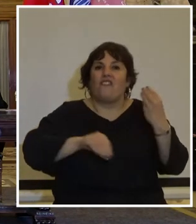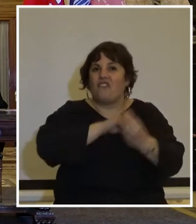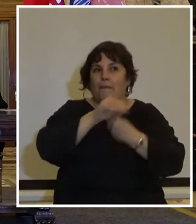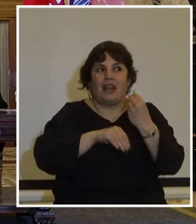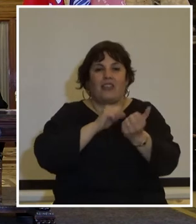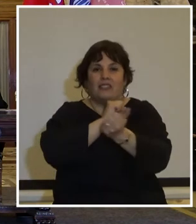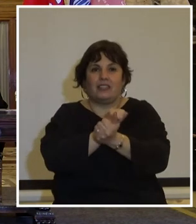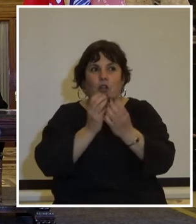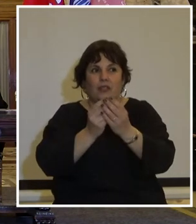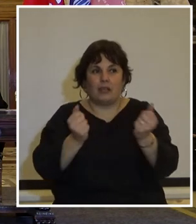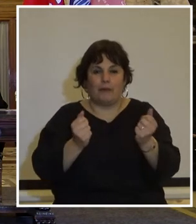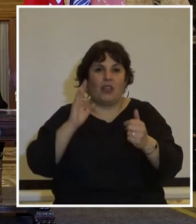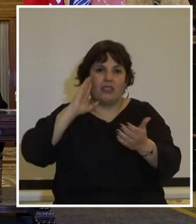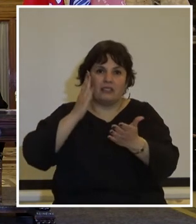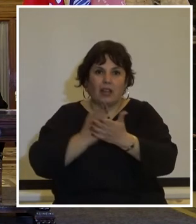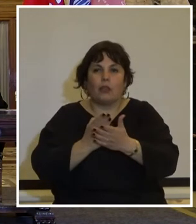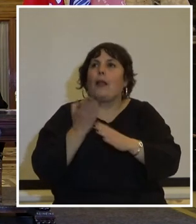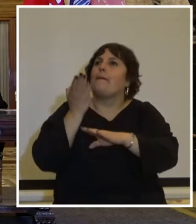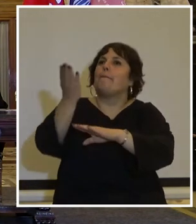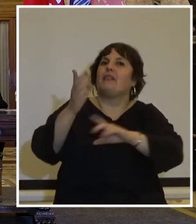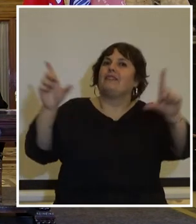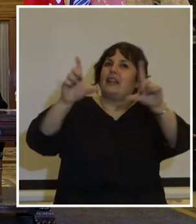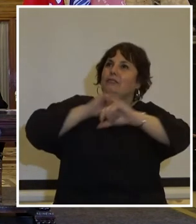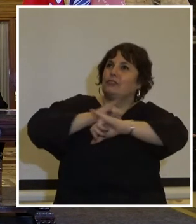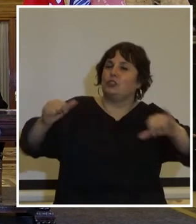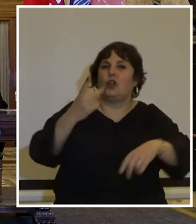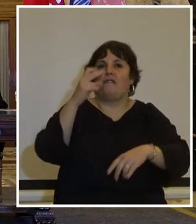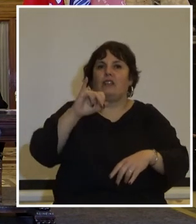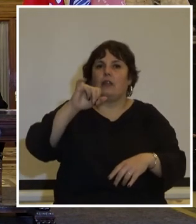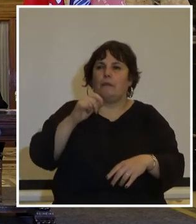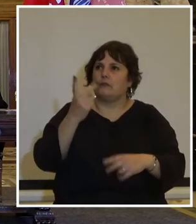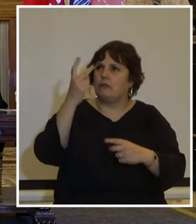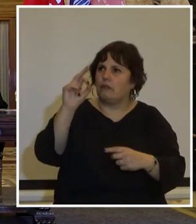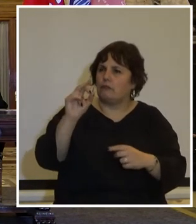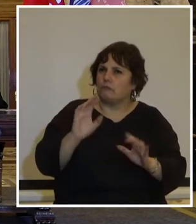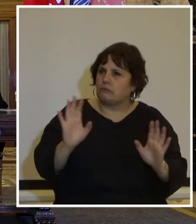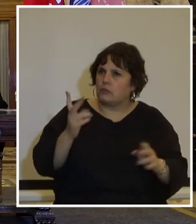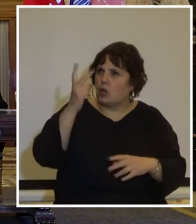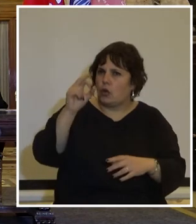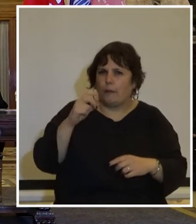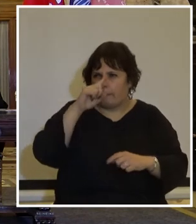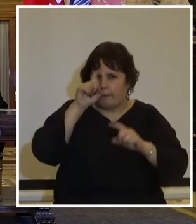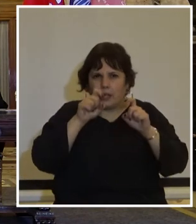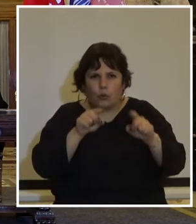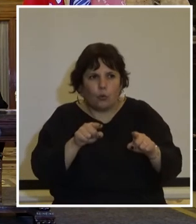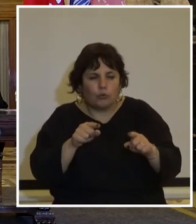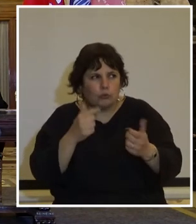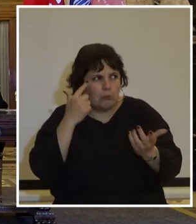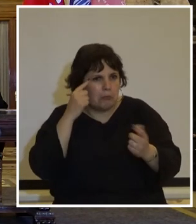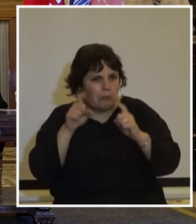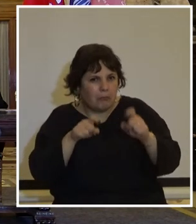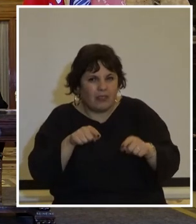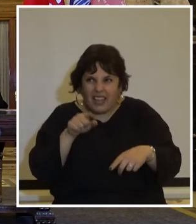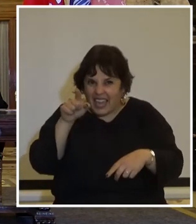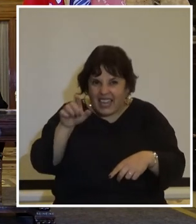detenidos desaparecidos en dictadura piden una cadena nacional el 20 de mayo y no se les otorga me pregunto me permito preguntarme